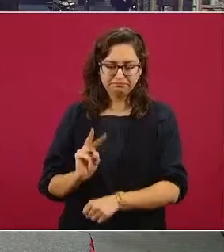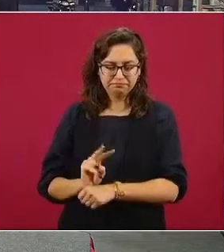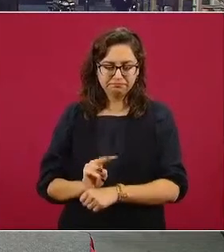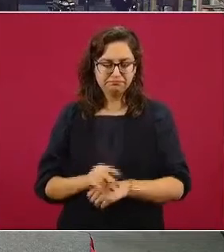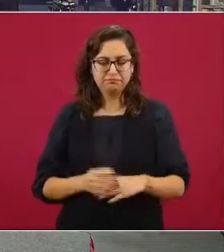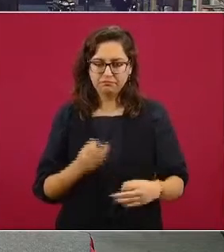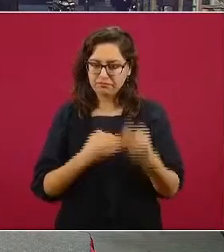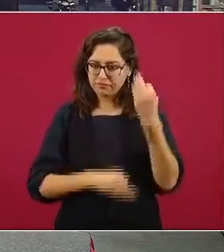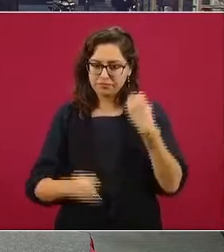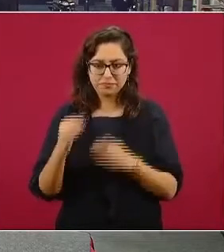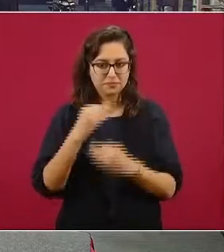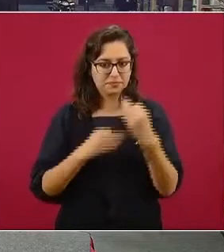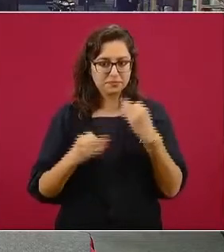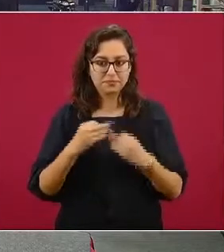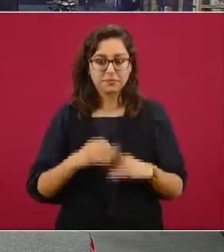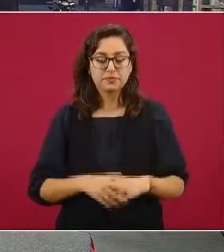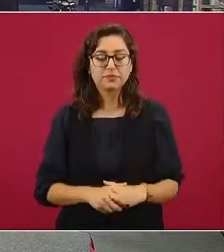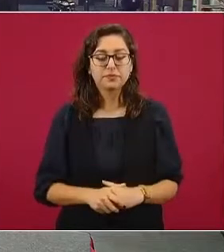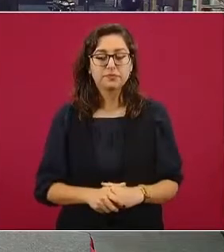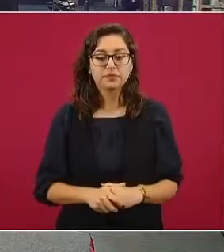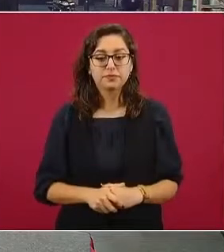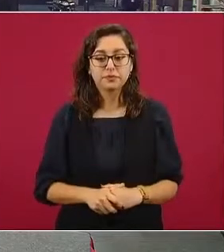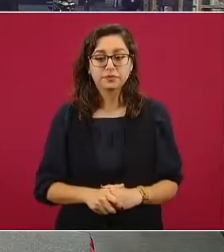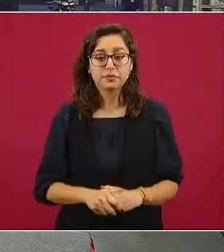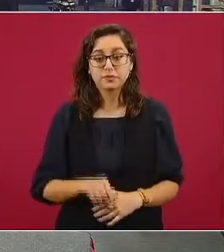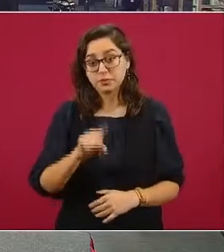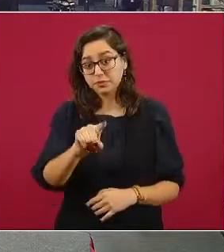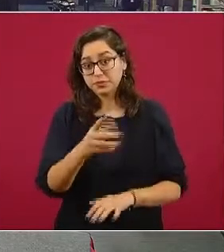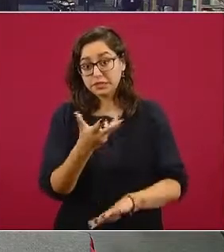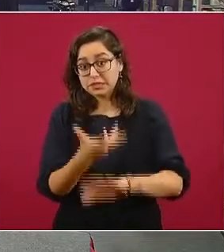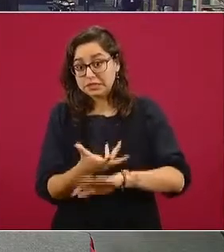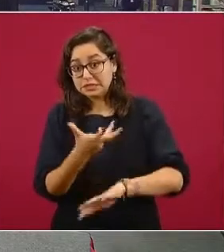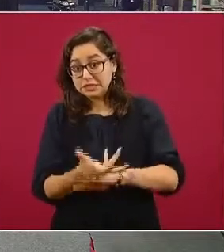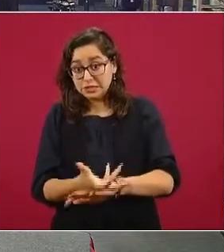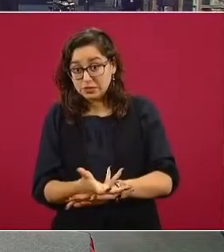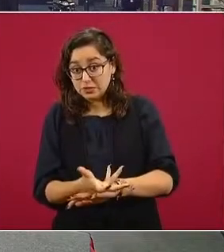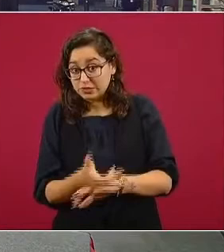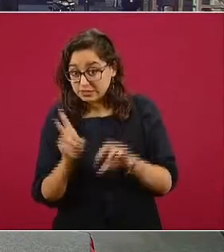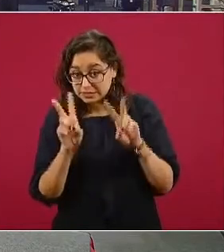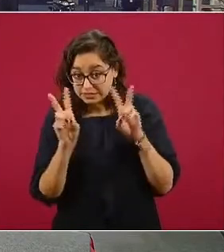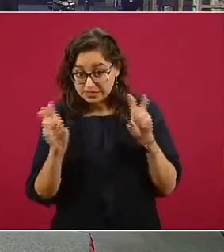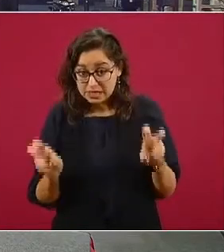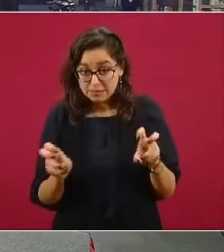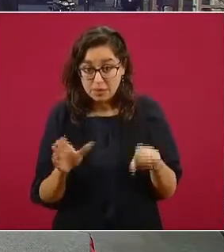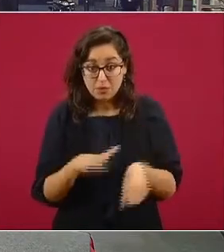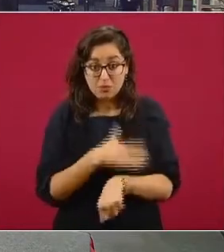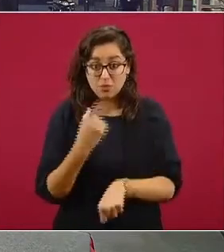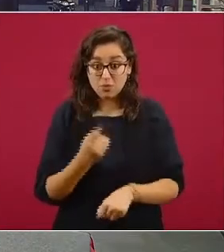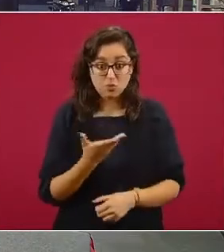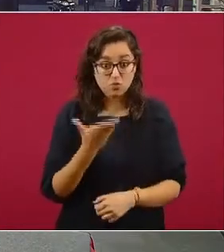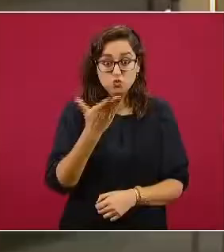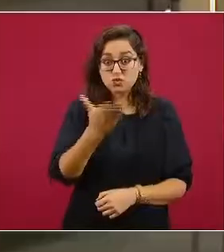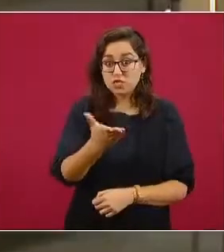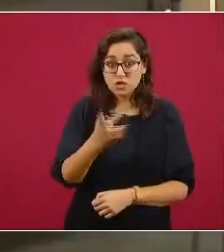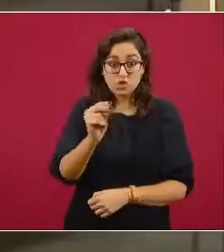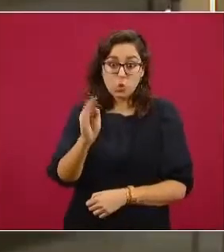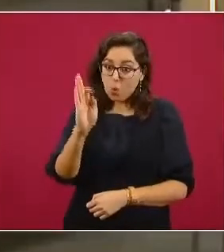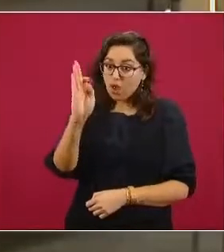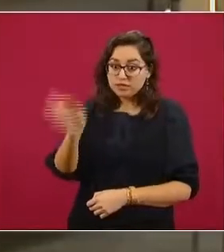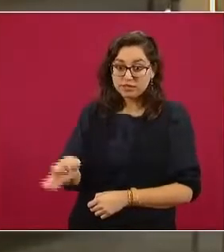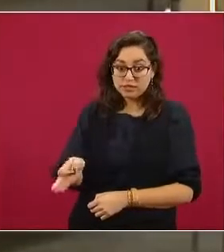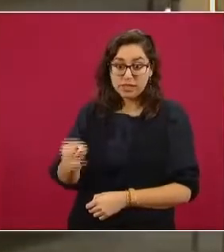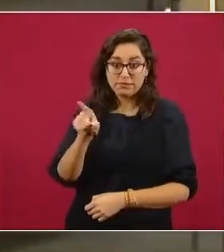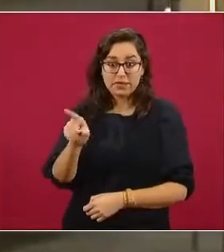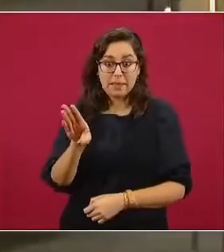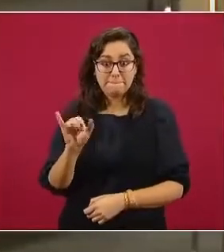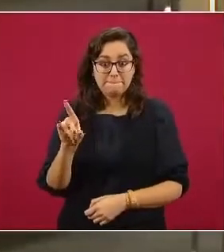Preguntarle, presidente, sobre el tema de Estados Unidos, esta polémica que ha generado el hecho de que usted no ha reconocido todavía a Joe